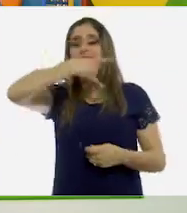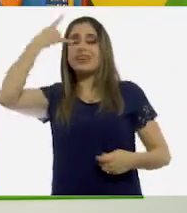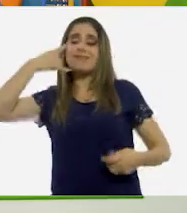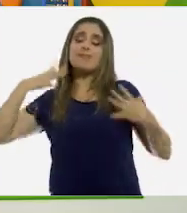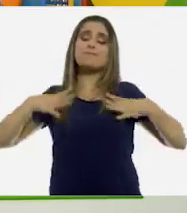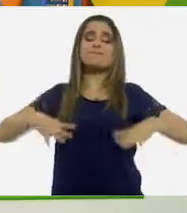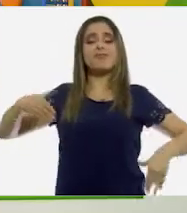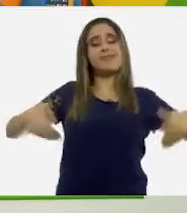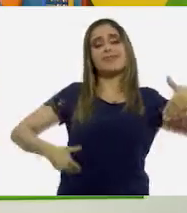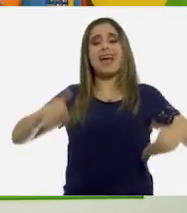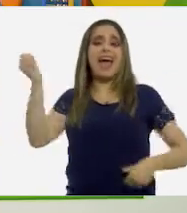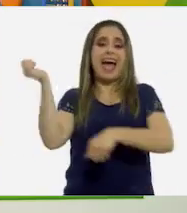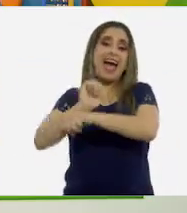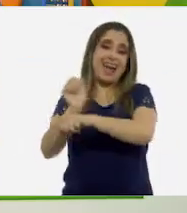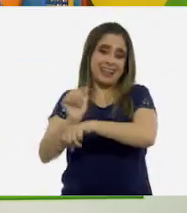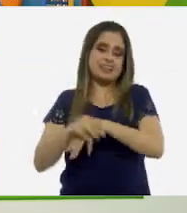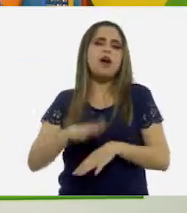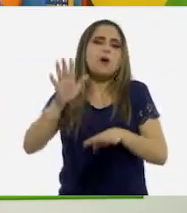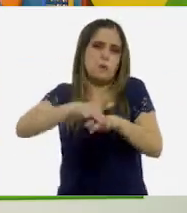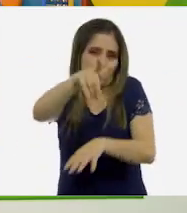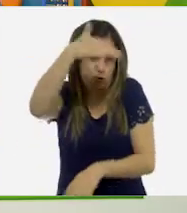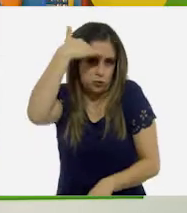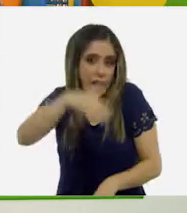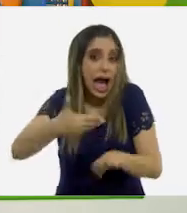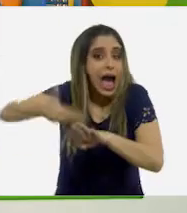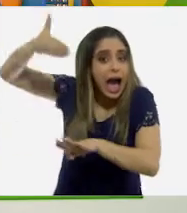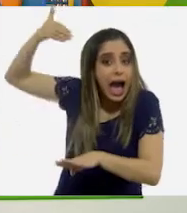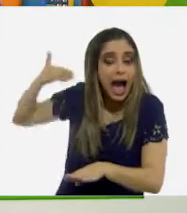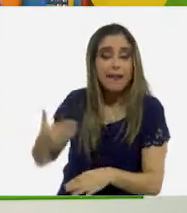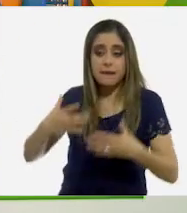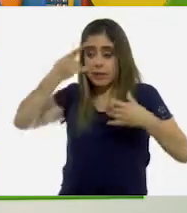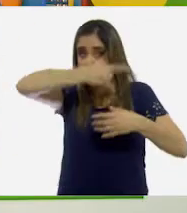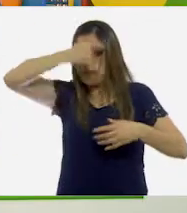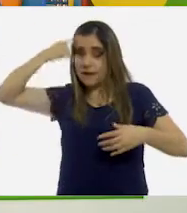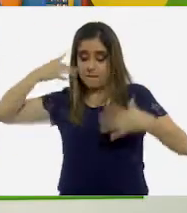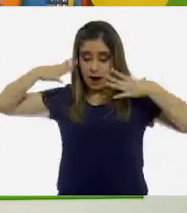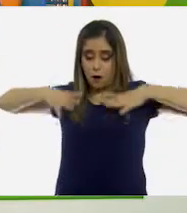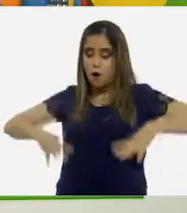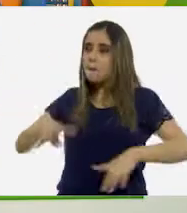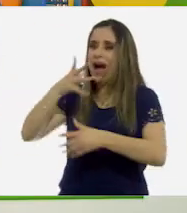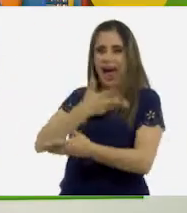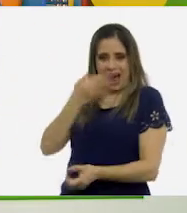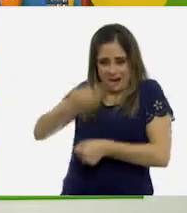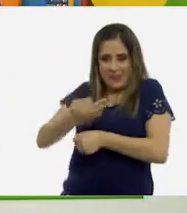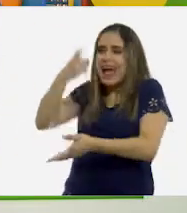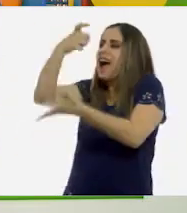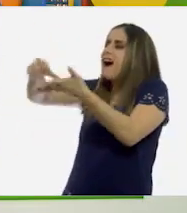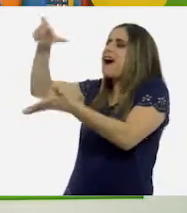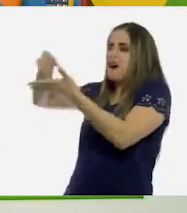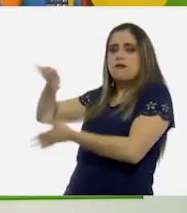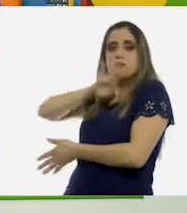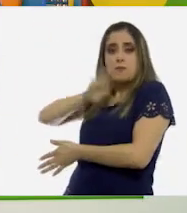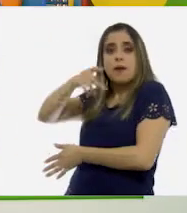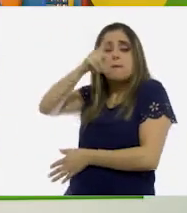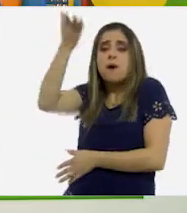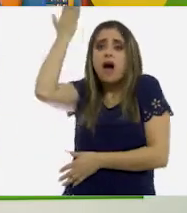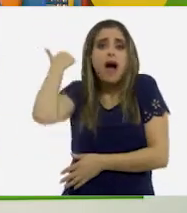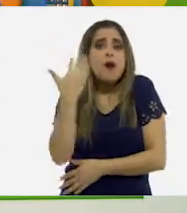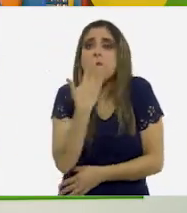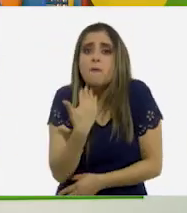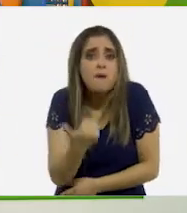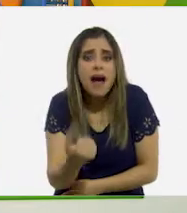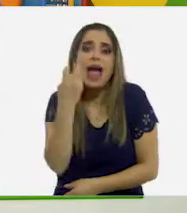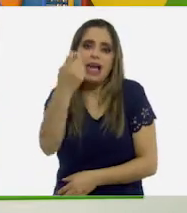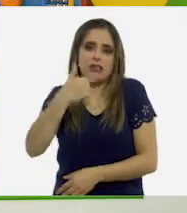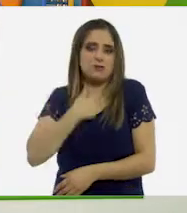Aunque antes no era tan común encontrar disfraces ya hechos como ahora. Lo que teníamos que hacer es crear nuestros